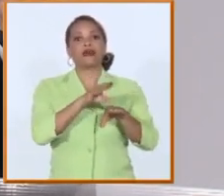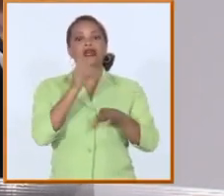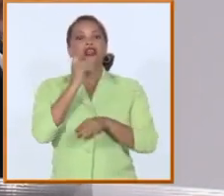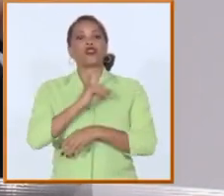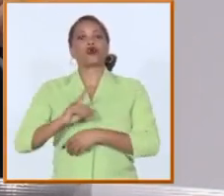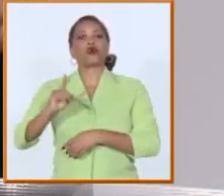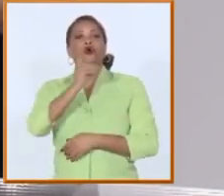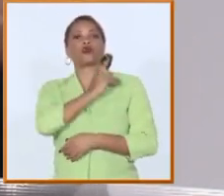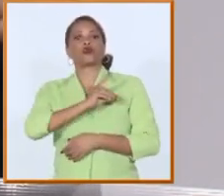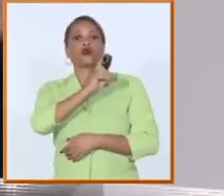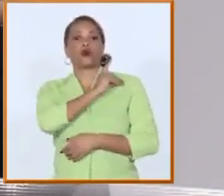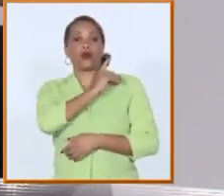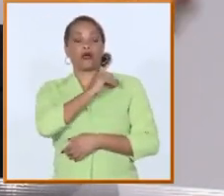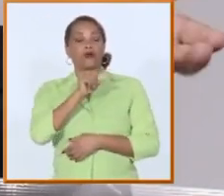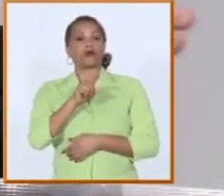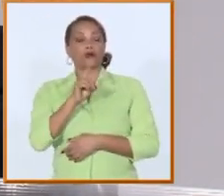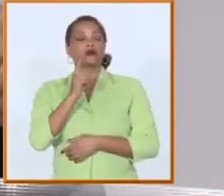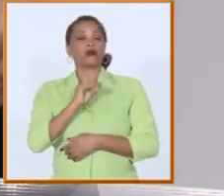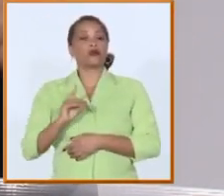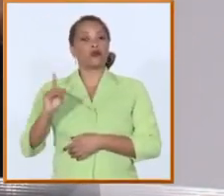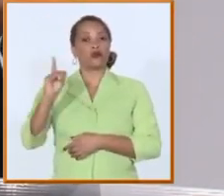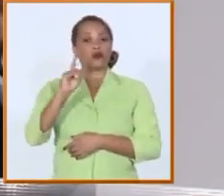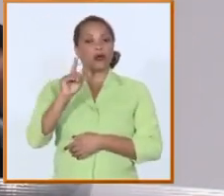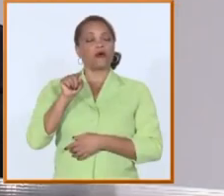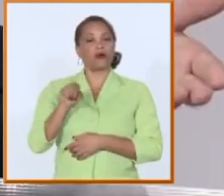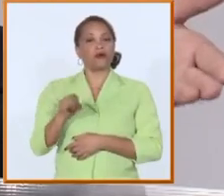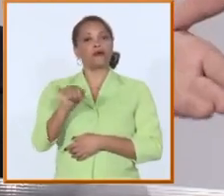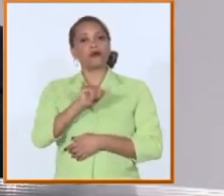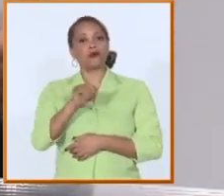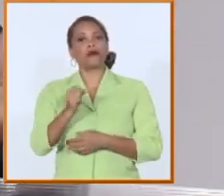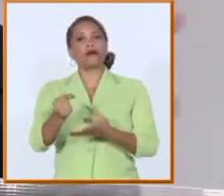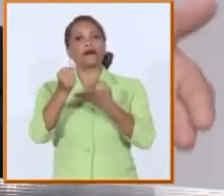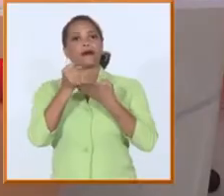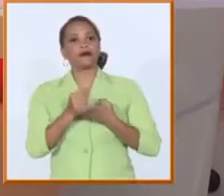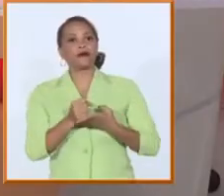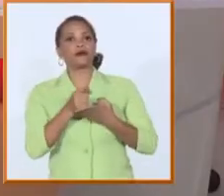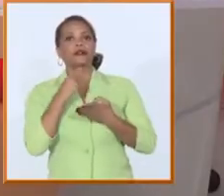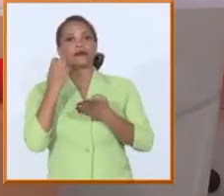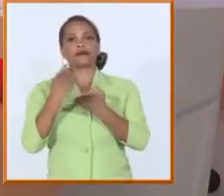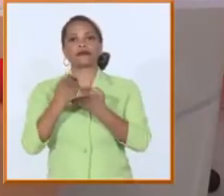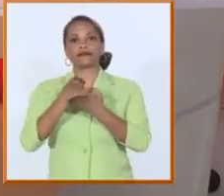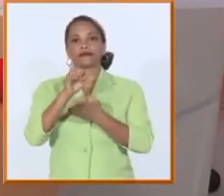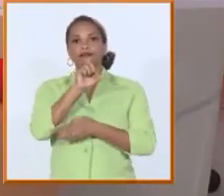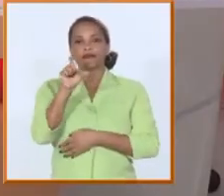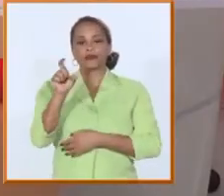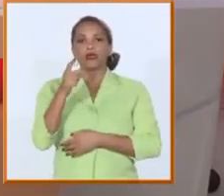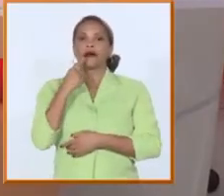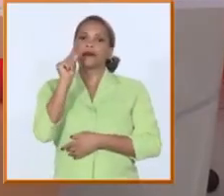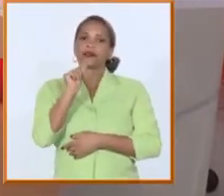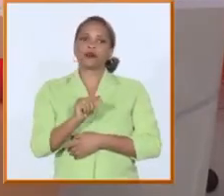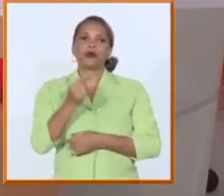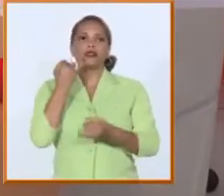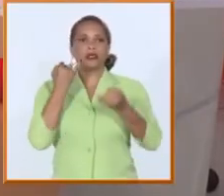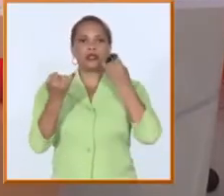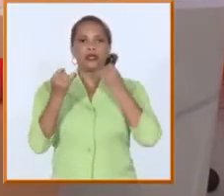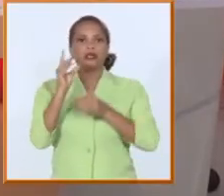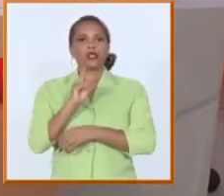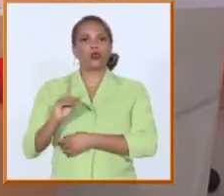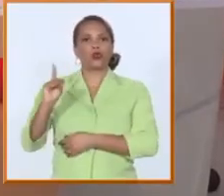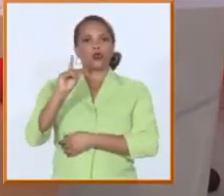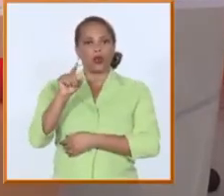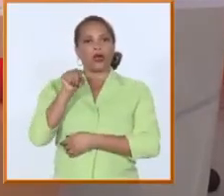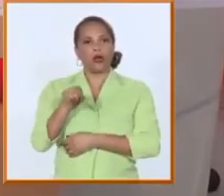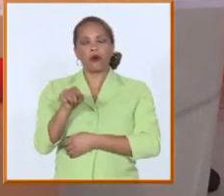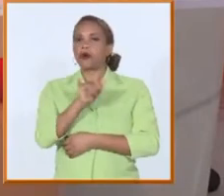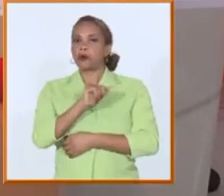país con los recursos que aportan las instituciones y el sistema empresarial interesado además de los organismos que